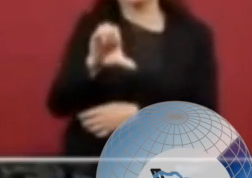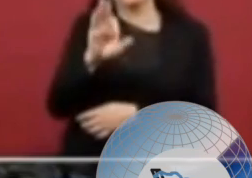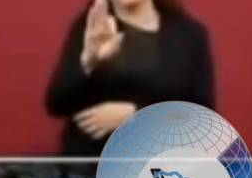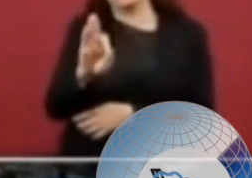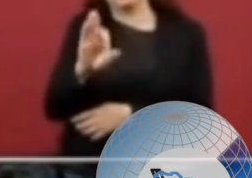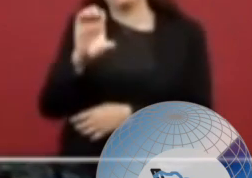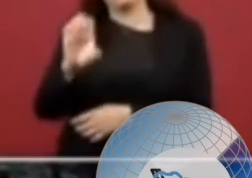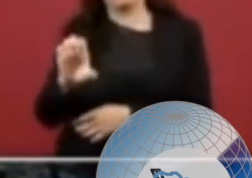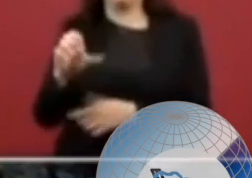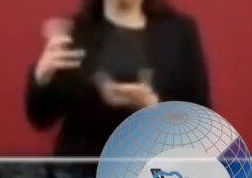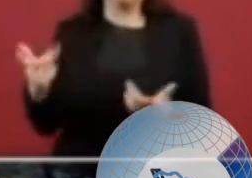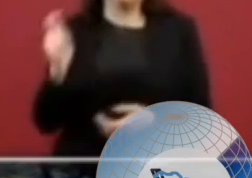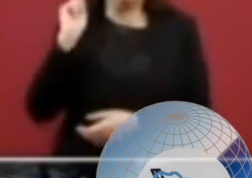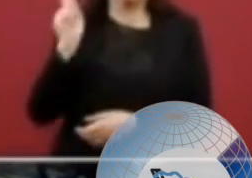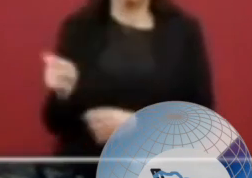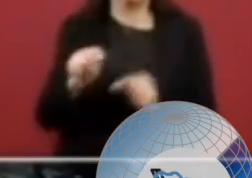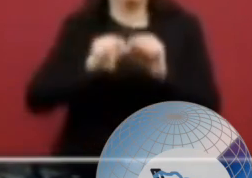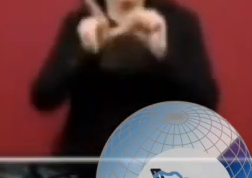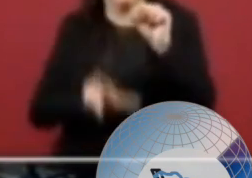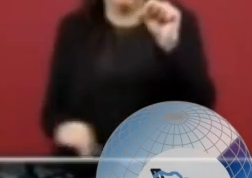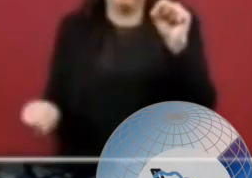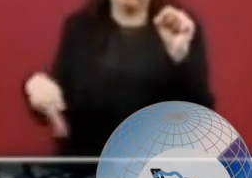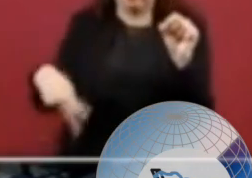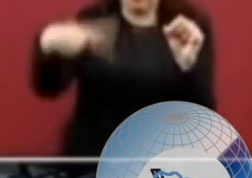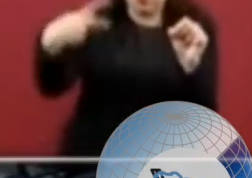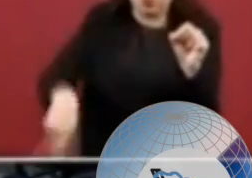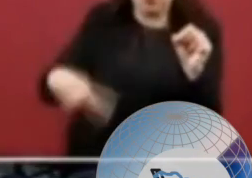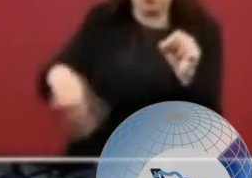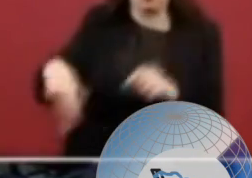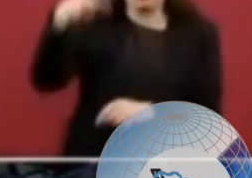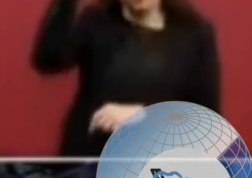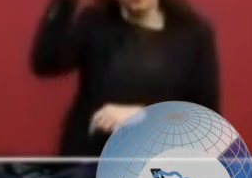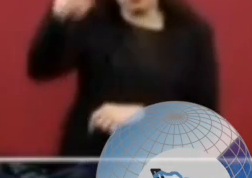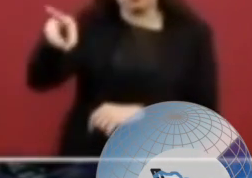pública, de una empresa de la nación.